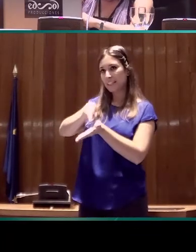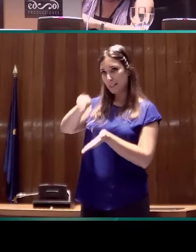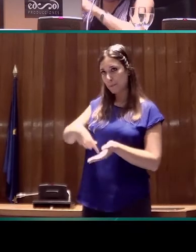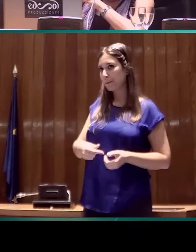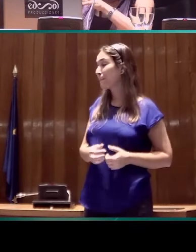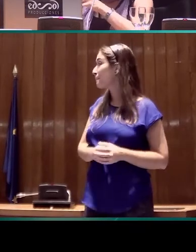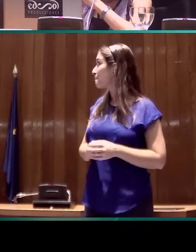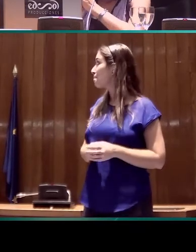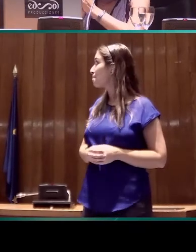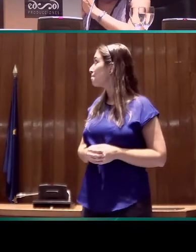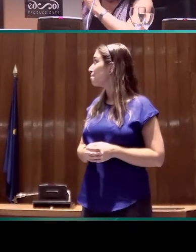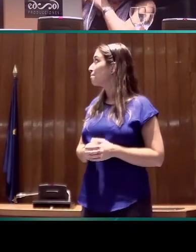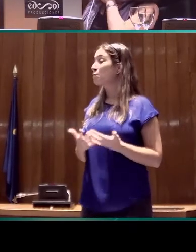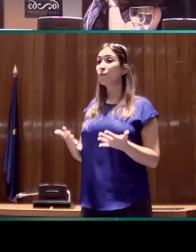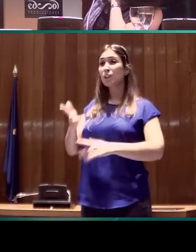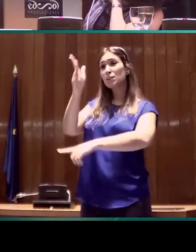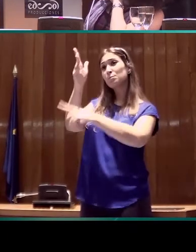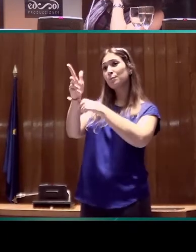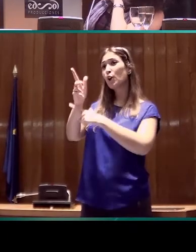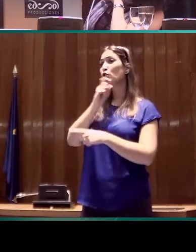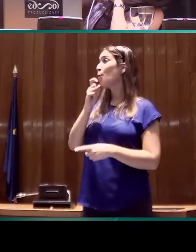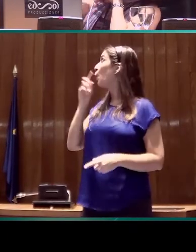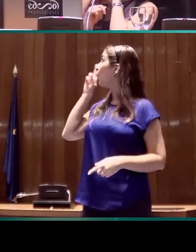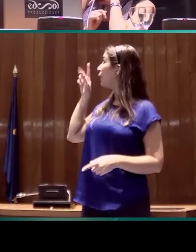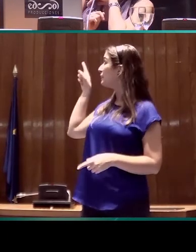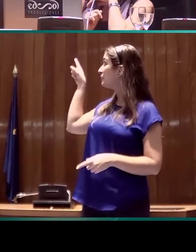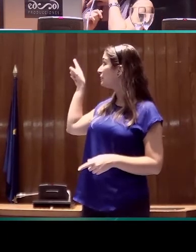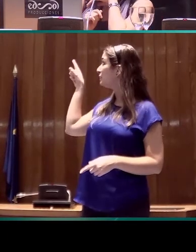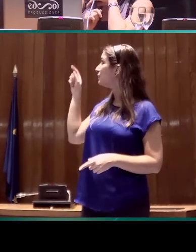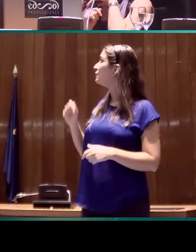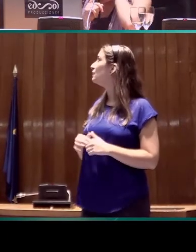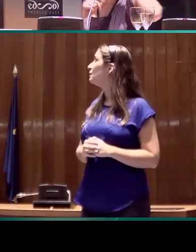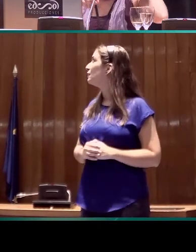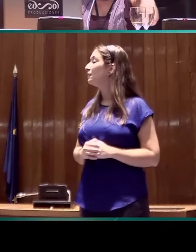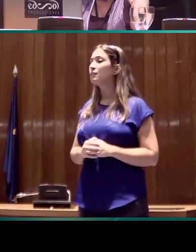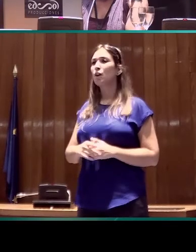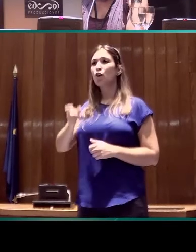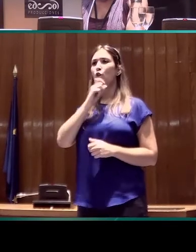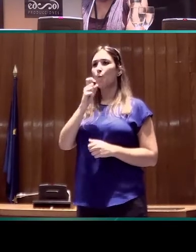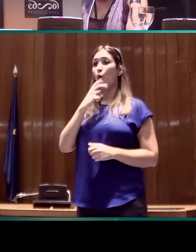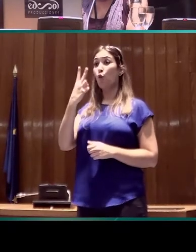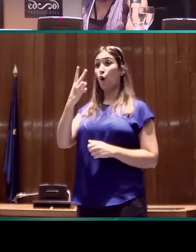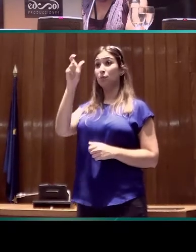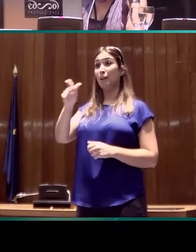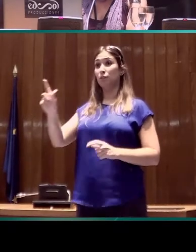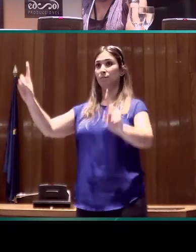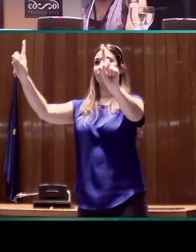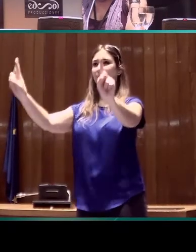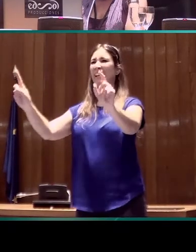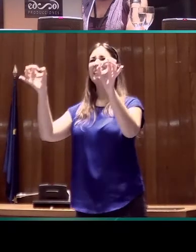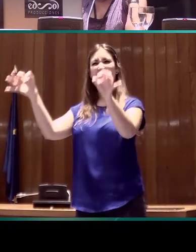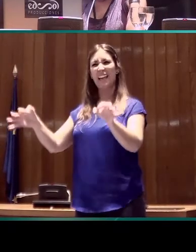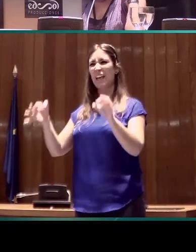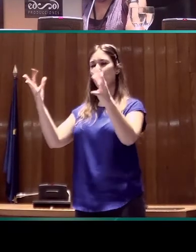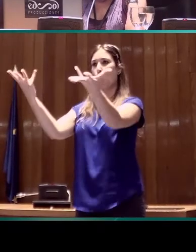Y el escenario en el que filmamos es el que también podéis ver en la diapositiva. Teníamos a los dos participantes que siempre estaban